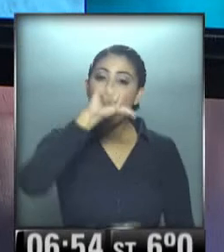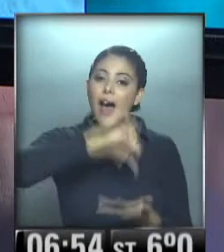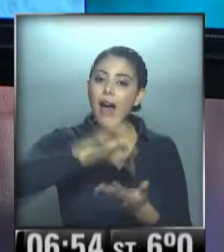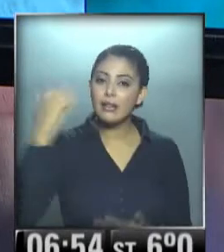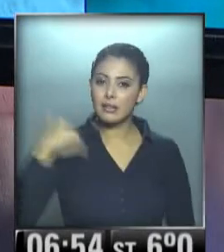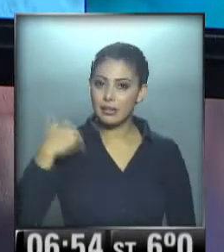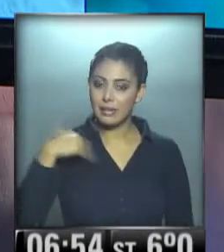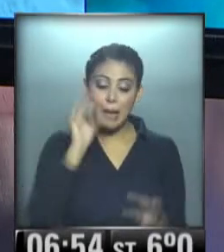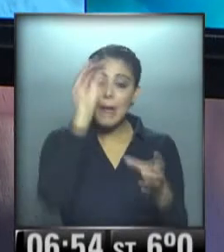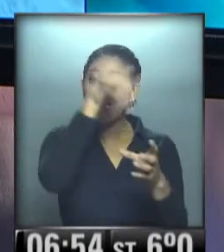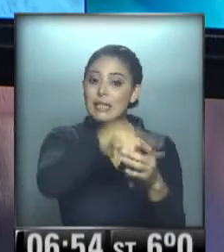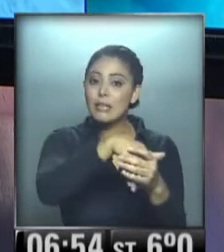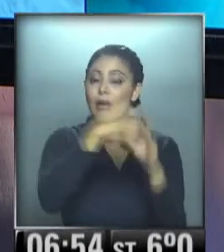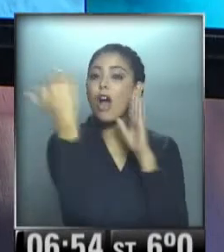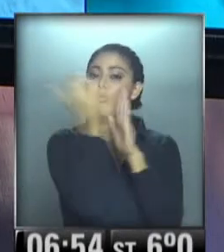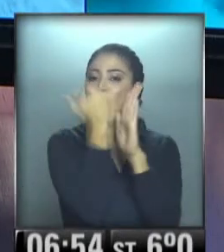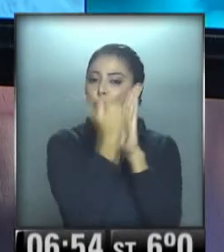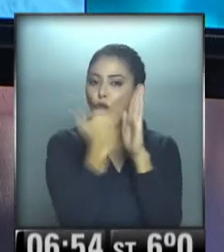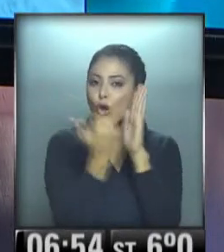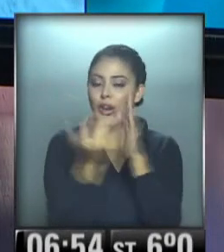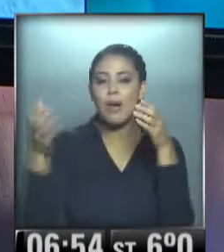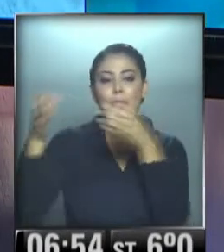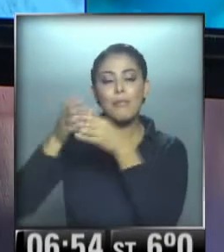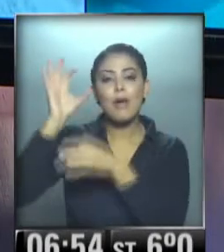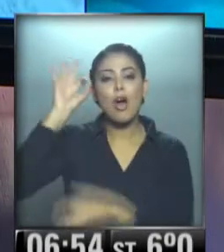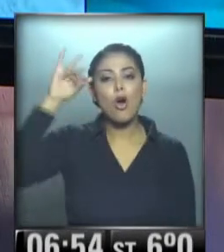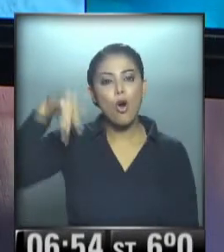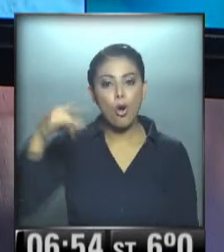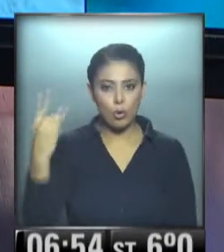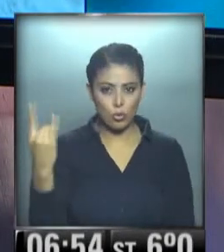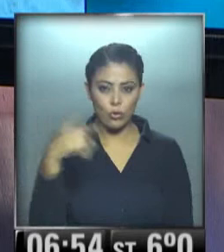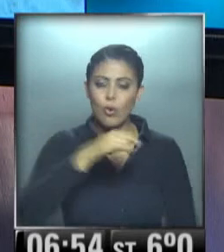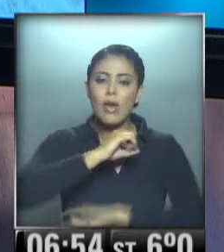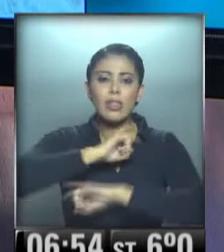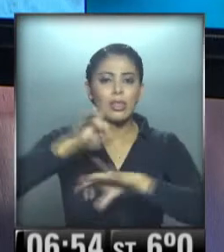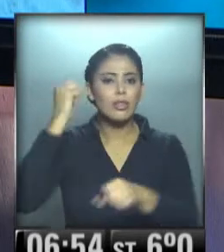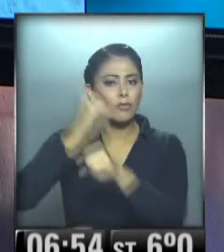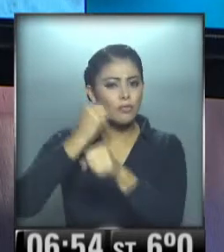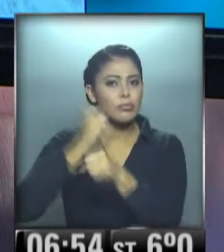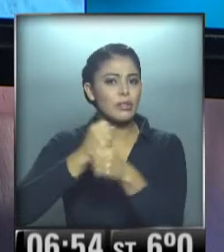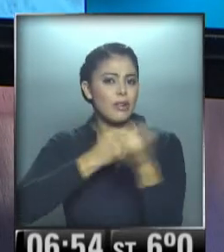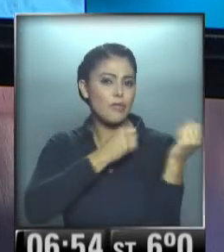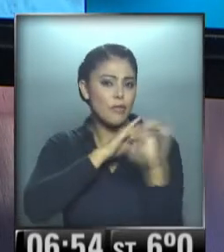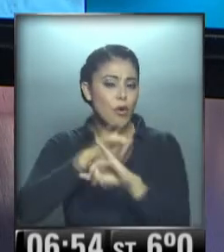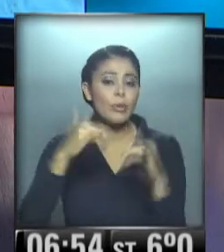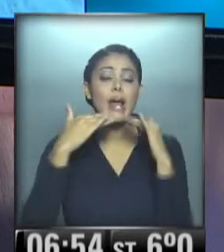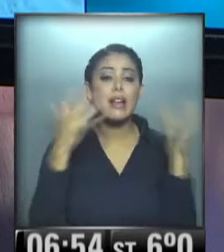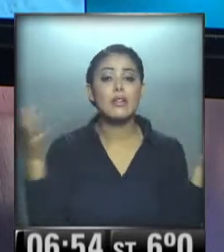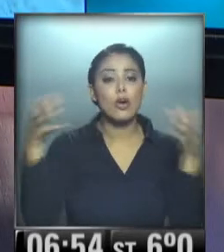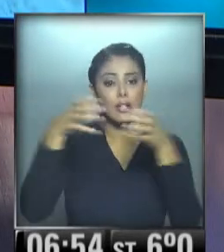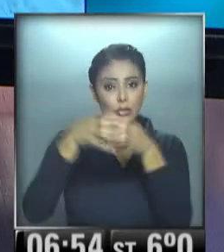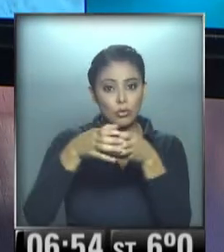participa en un programa de las Naciones Unidas, aportando y trabajando a través de la Organización